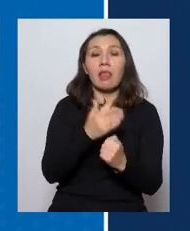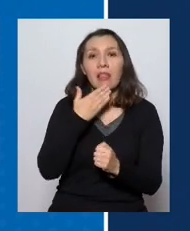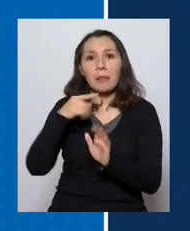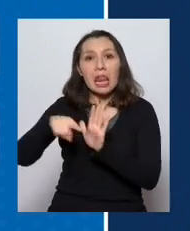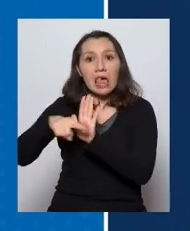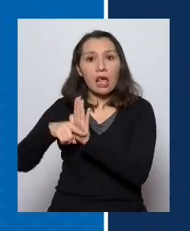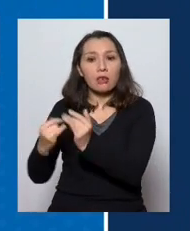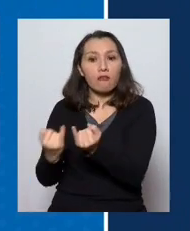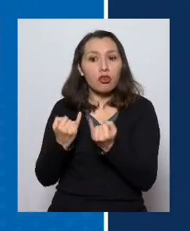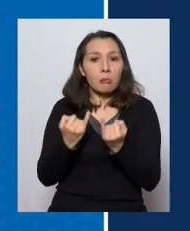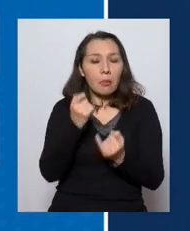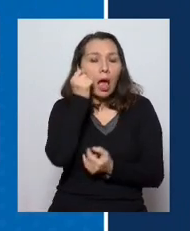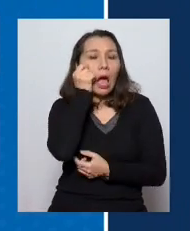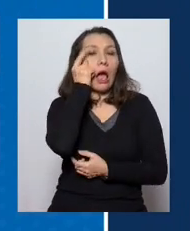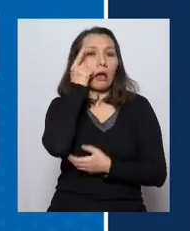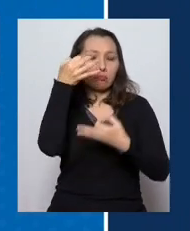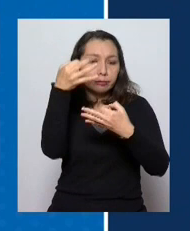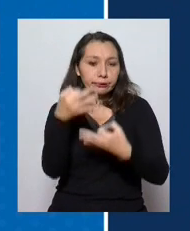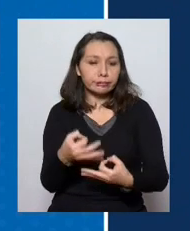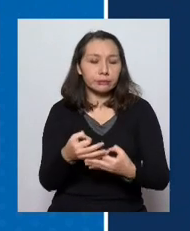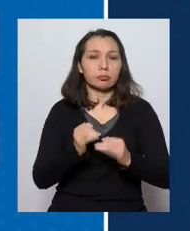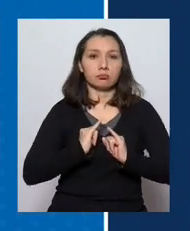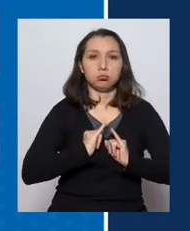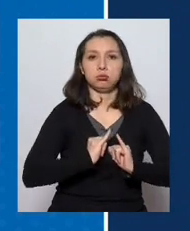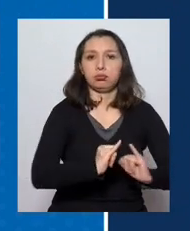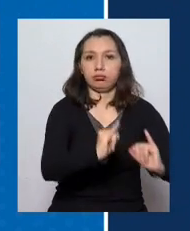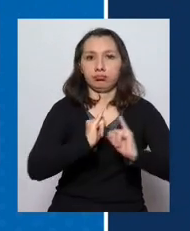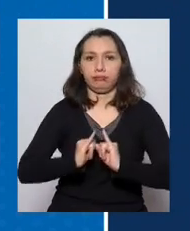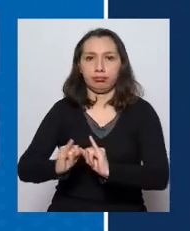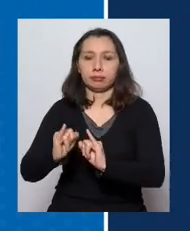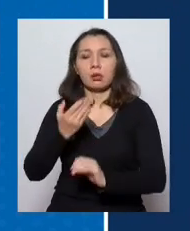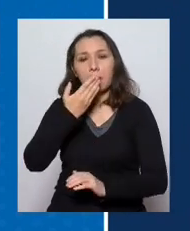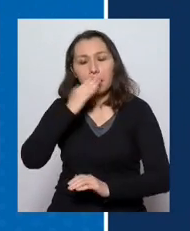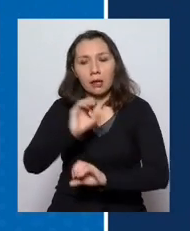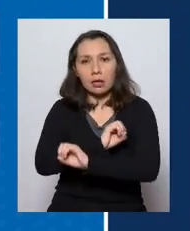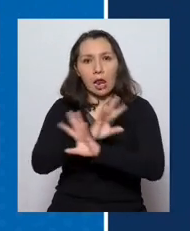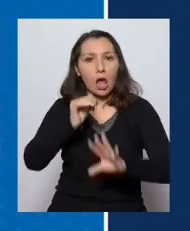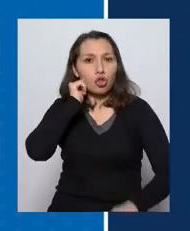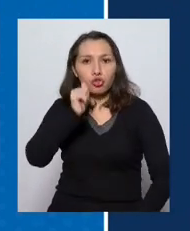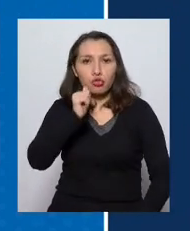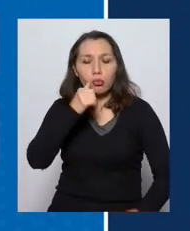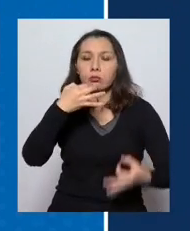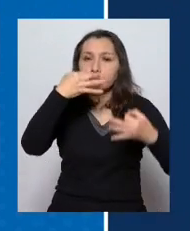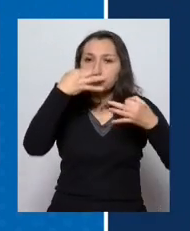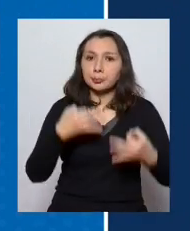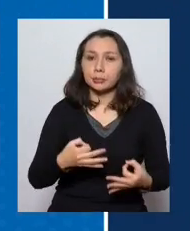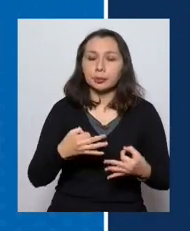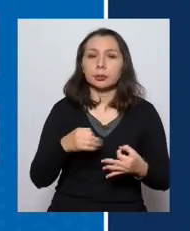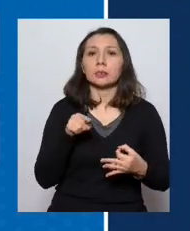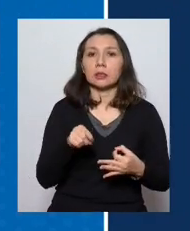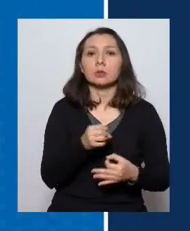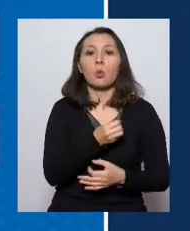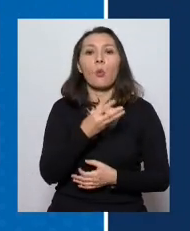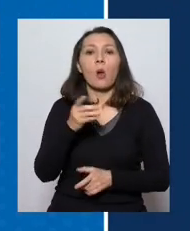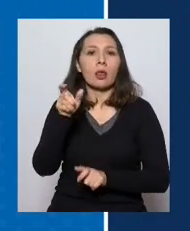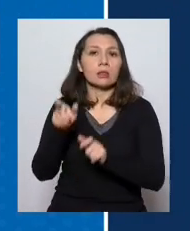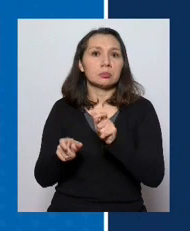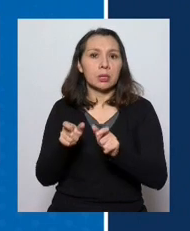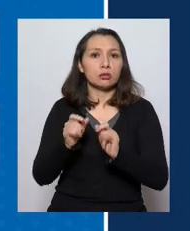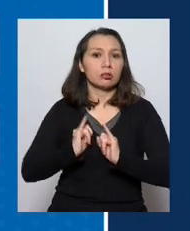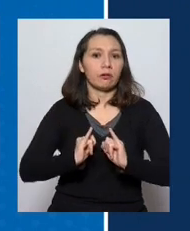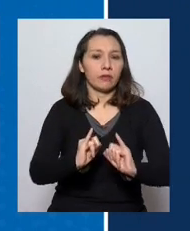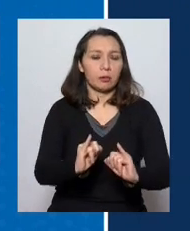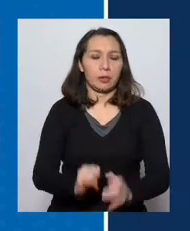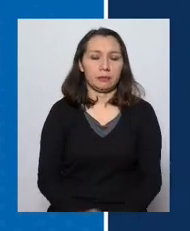los negativos y con ese objetivo poder informar y tener una información diaria y correcta de la información que se está